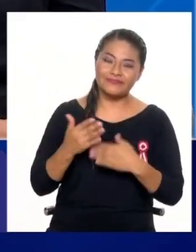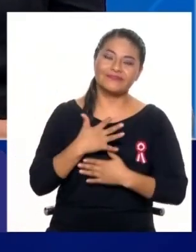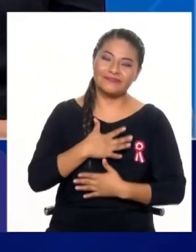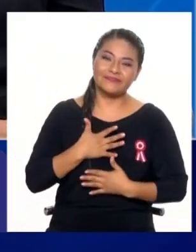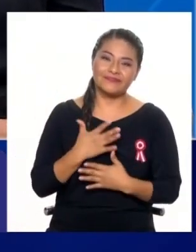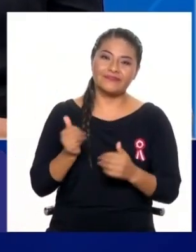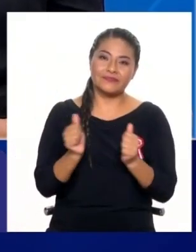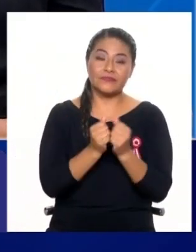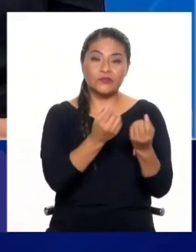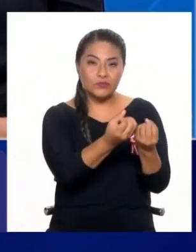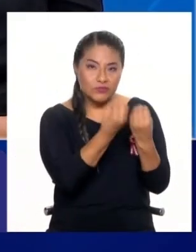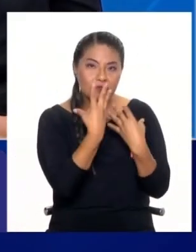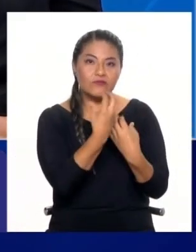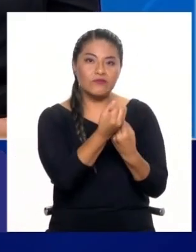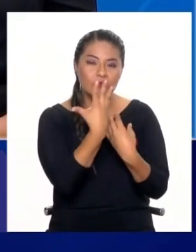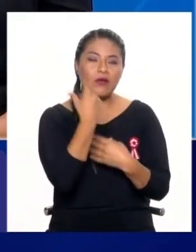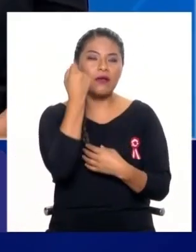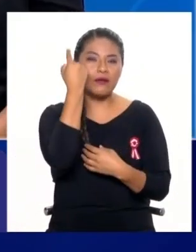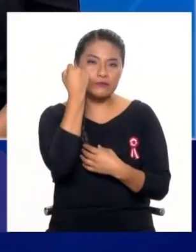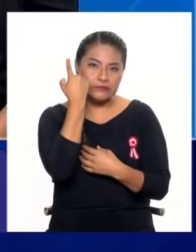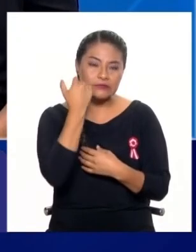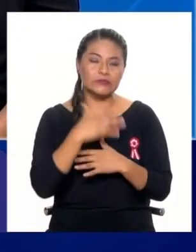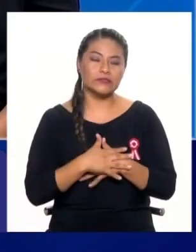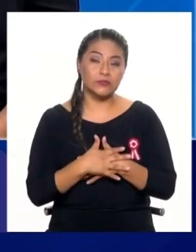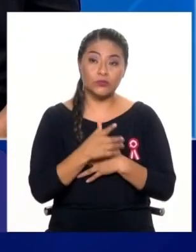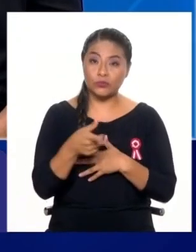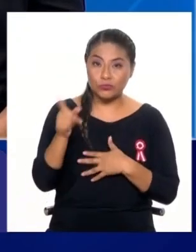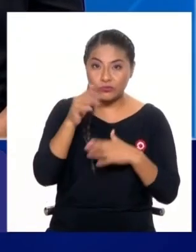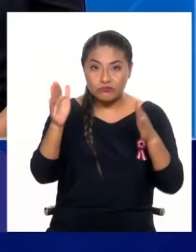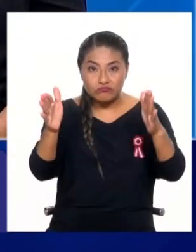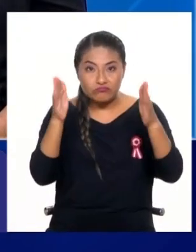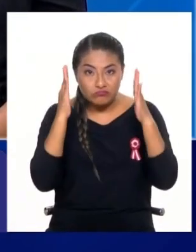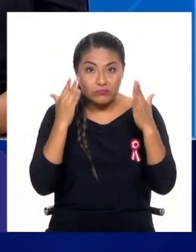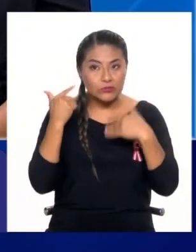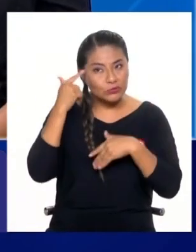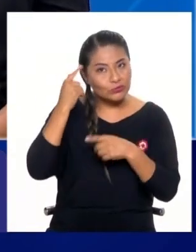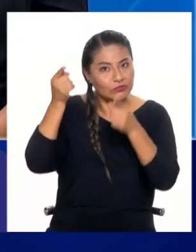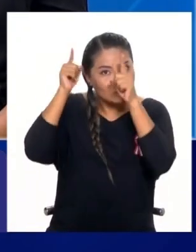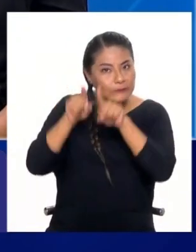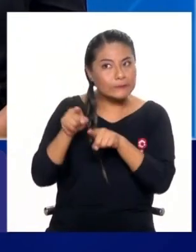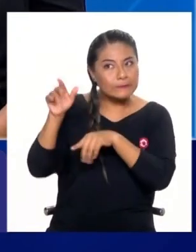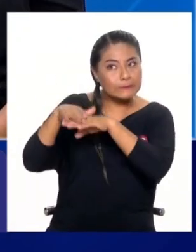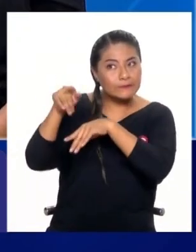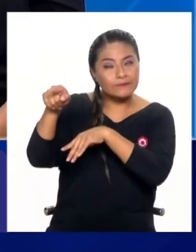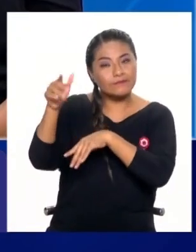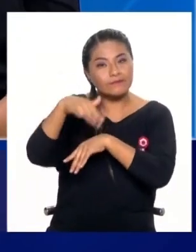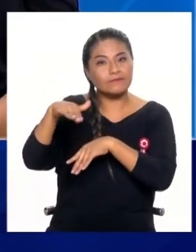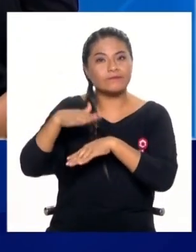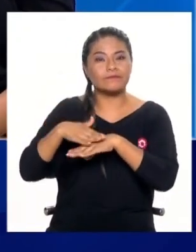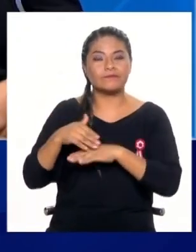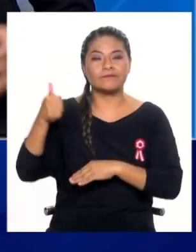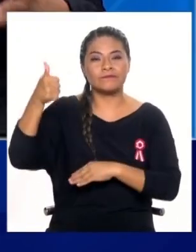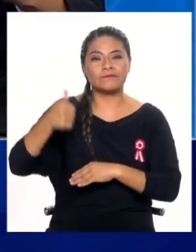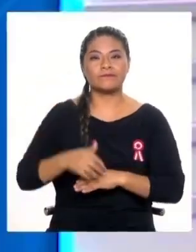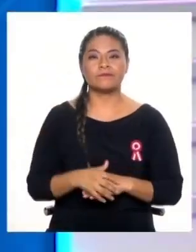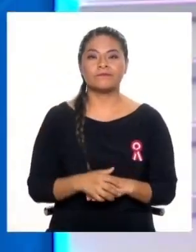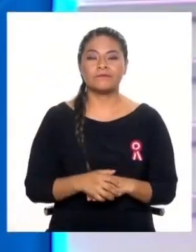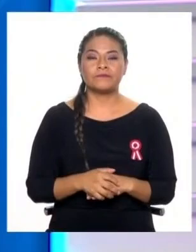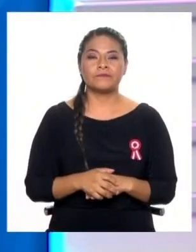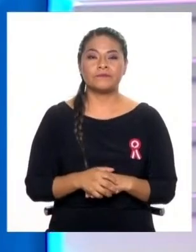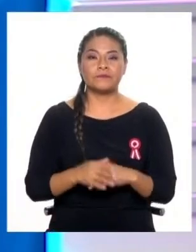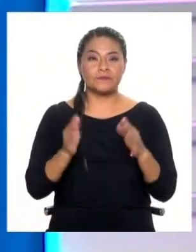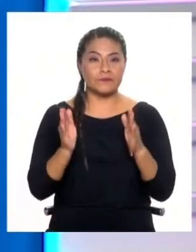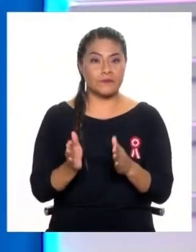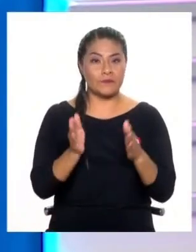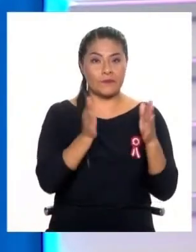nosotros. Ha sido muy instructivo y, bueno, ojalá que nos hayan escuchado quienes quieren tomar las decisiones. Gracias por la invitación. Muy bien. Y después de haber hecho